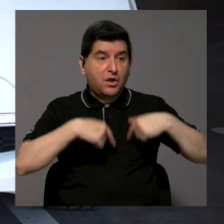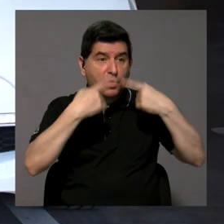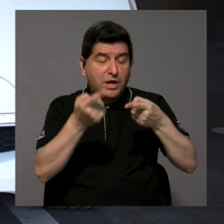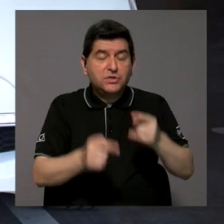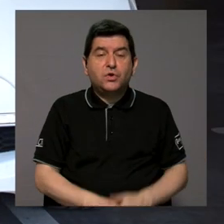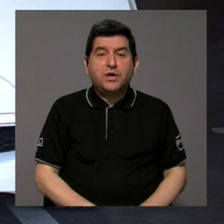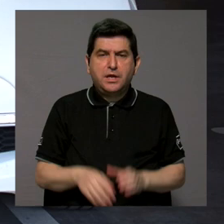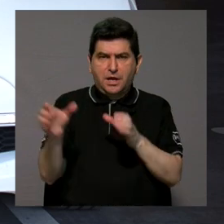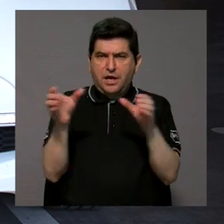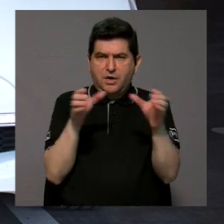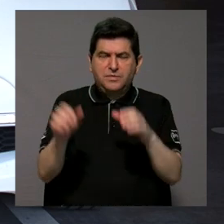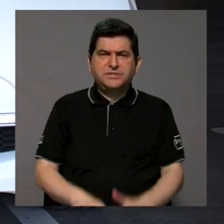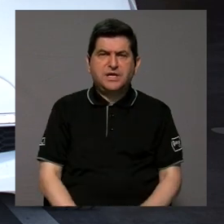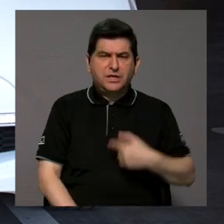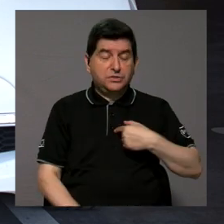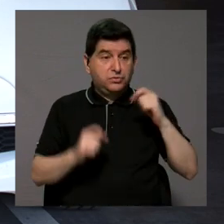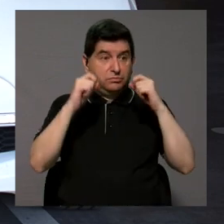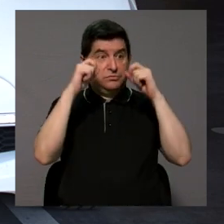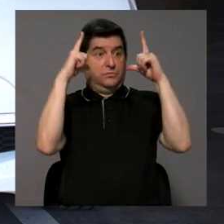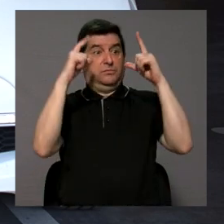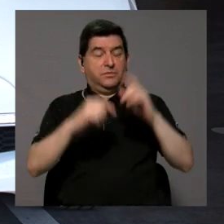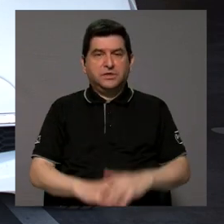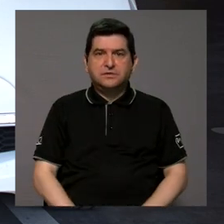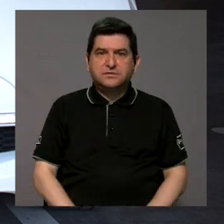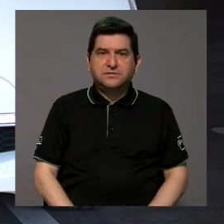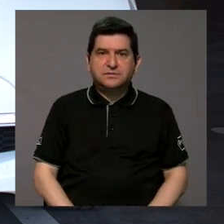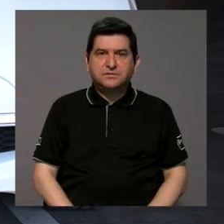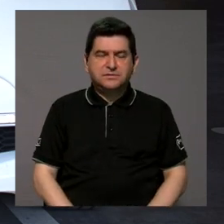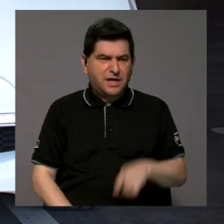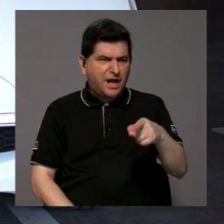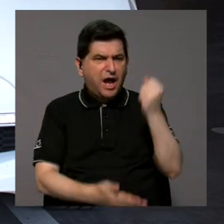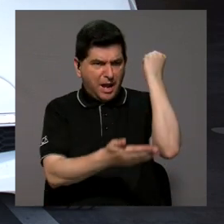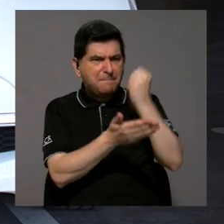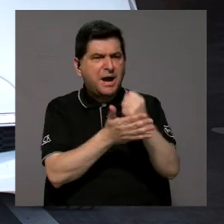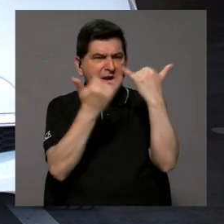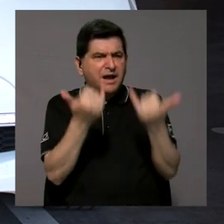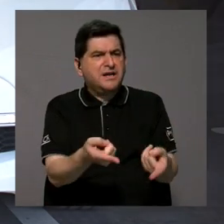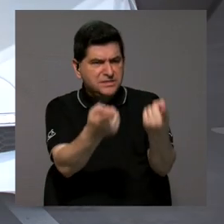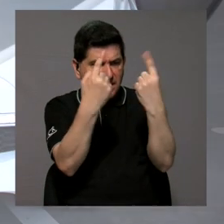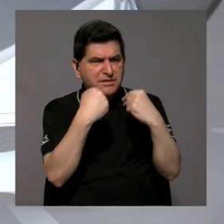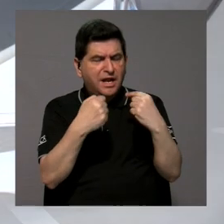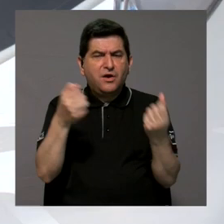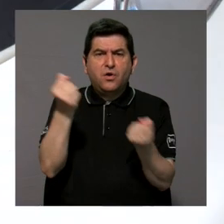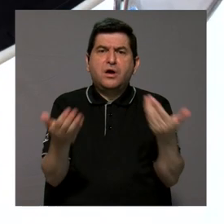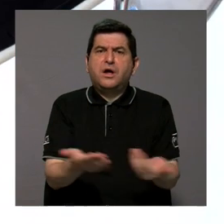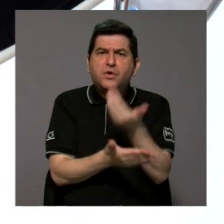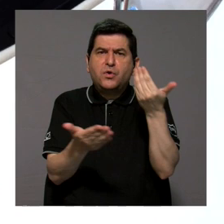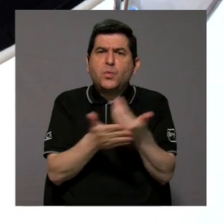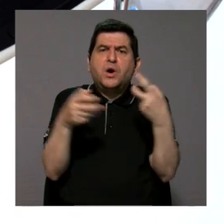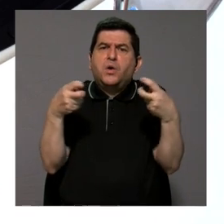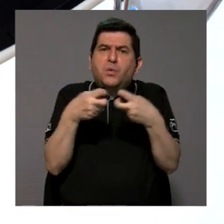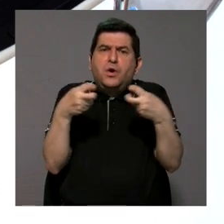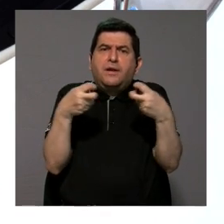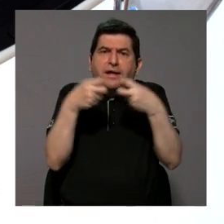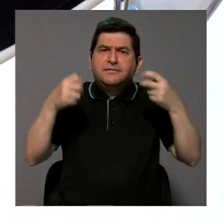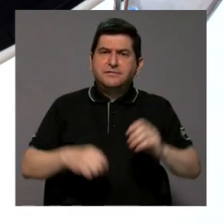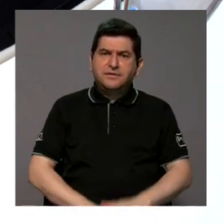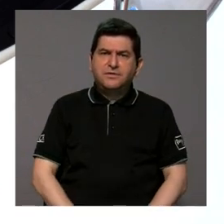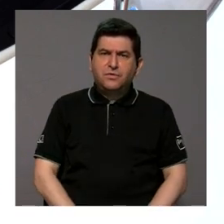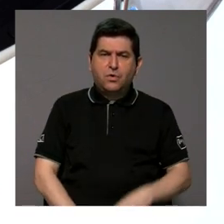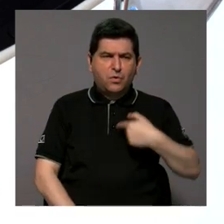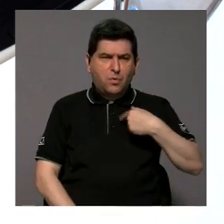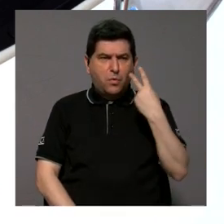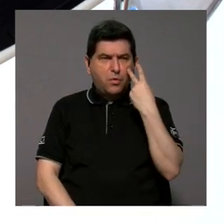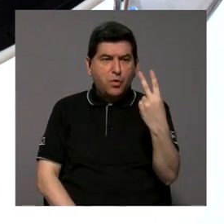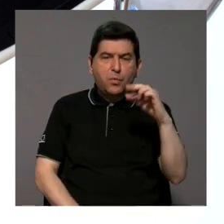centros comerciales, a veces yo hasta me asombro porque veo que tal marca ya trajo un vehículo nuevo. Y son modelos que tal vez uno